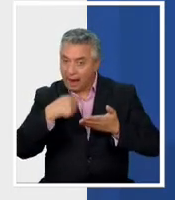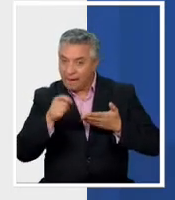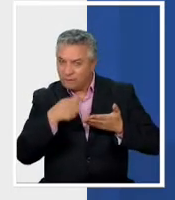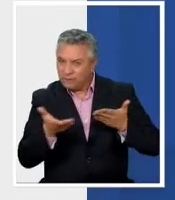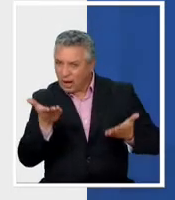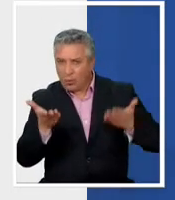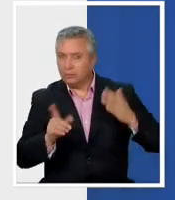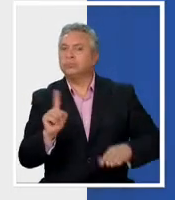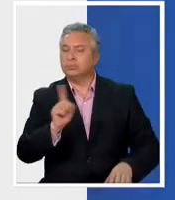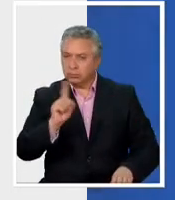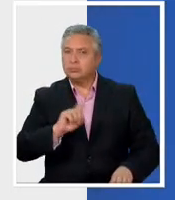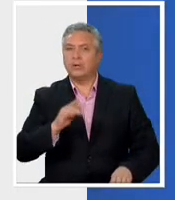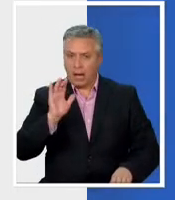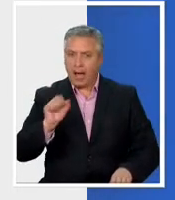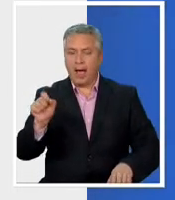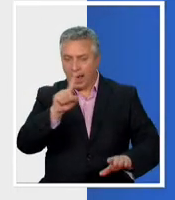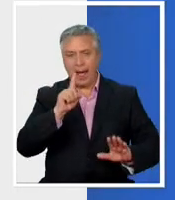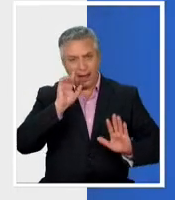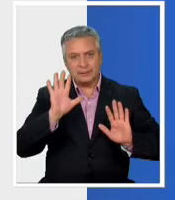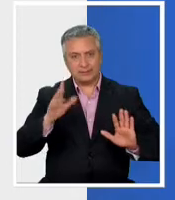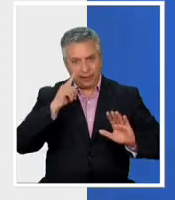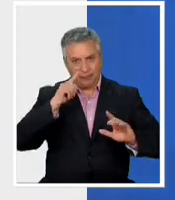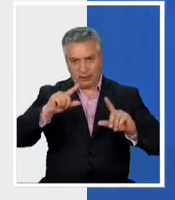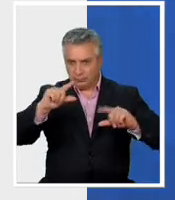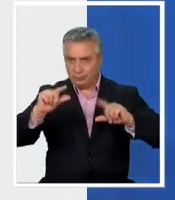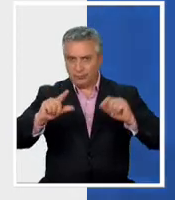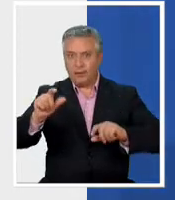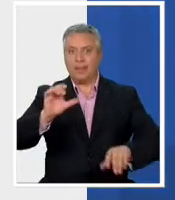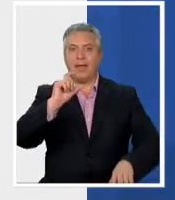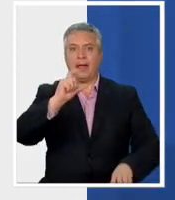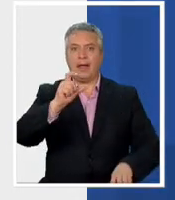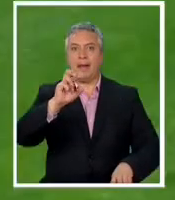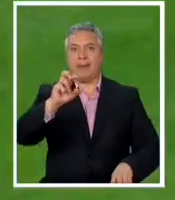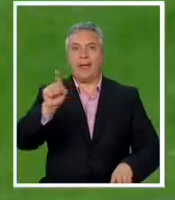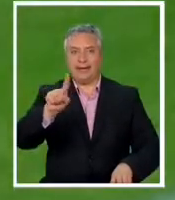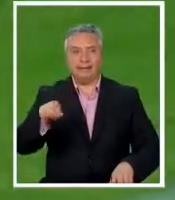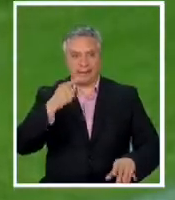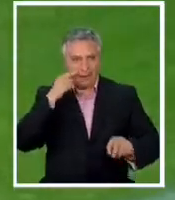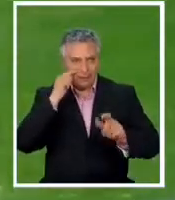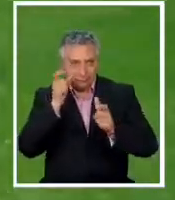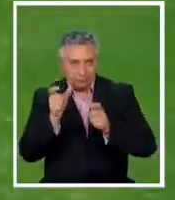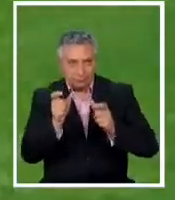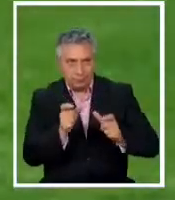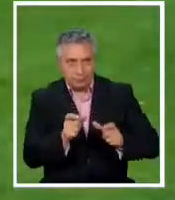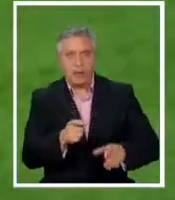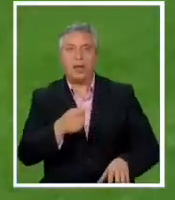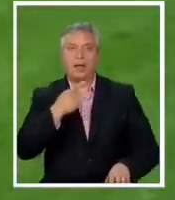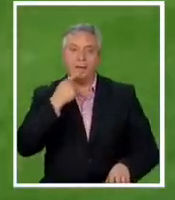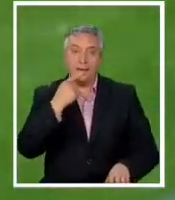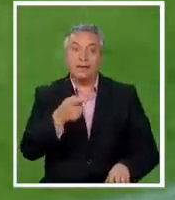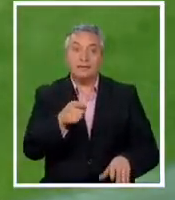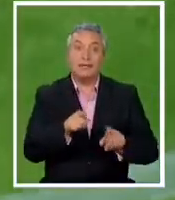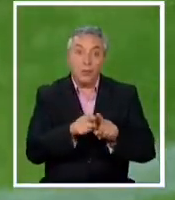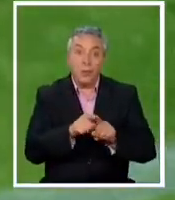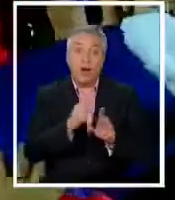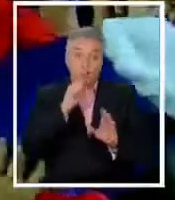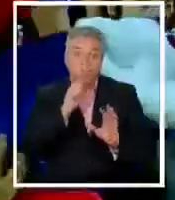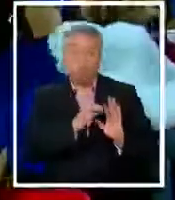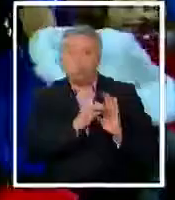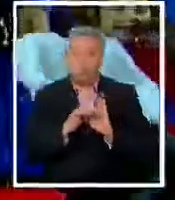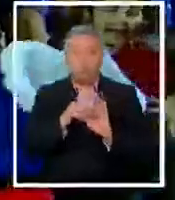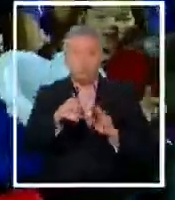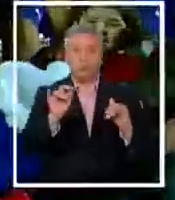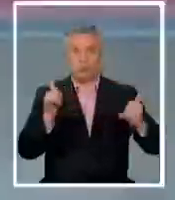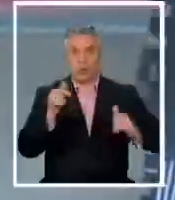antojadiza ya que así lo han establecido las mediciones de GPS del Meta en La Roja la publicación afirma que debido a lo anterior el